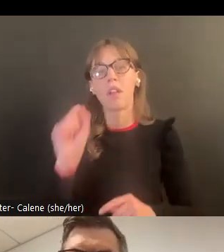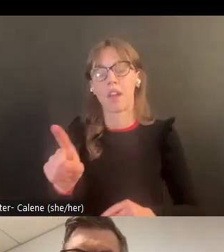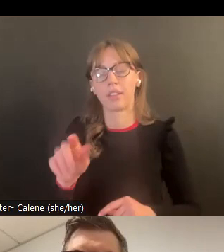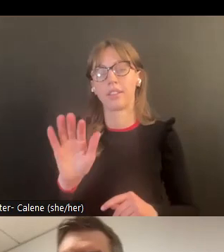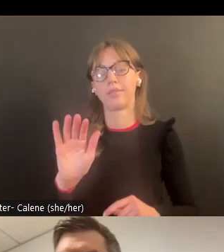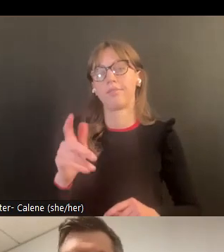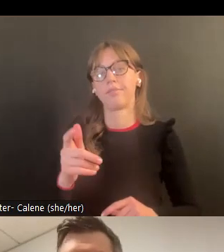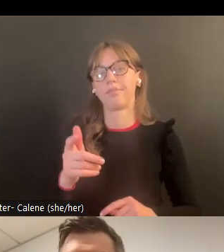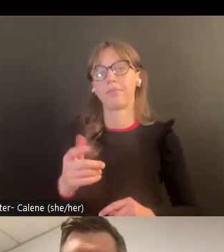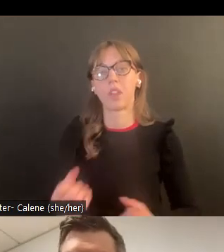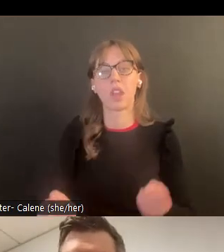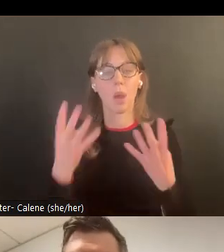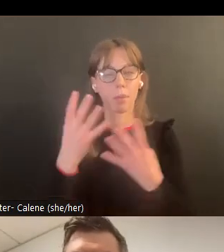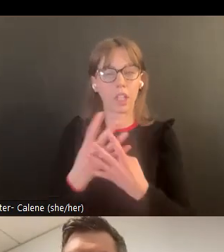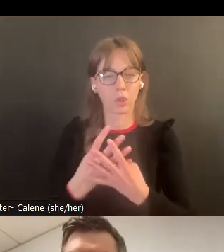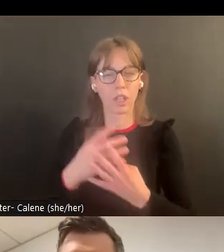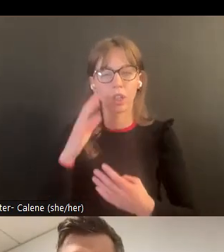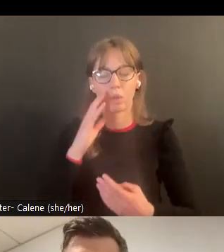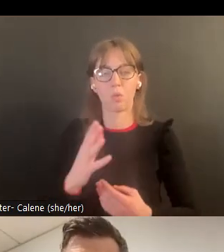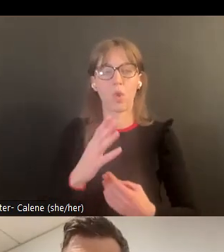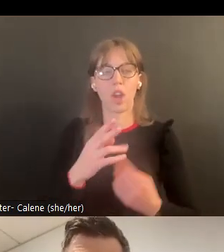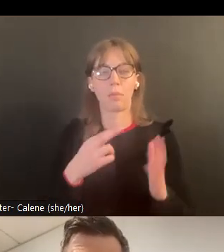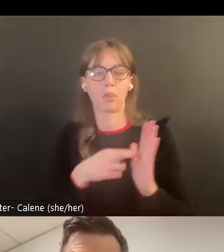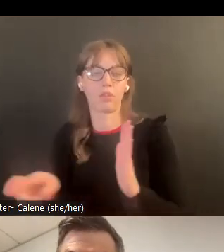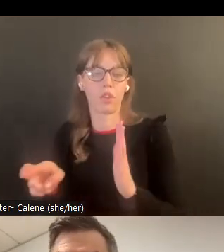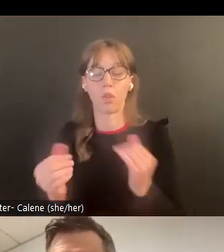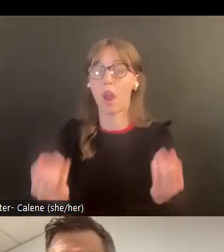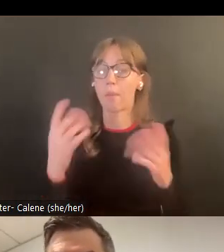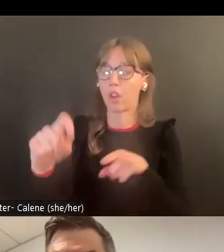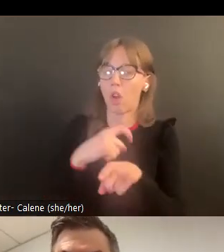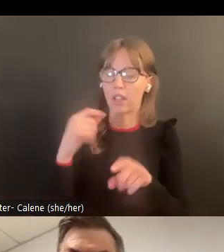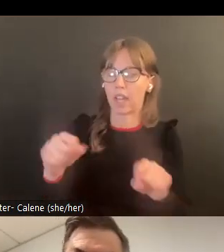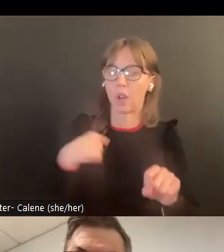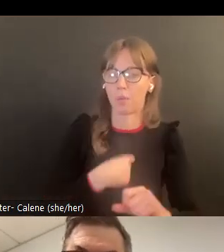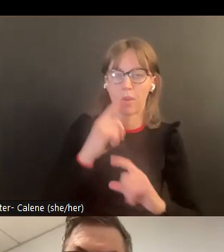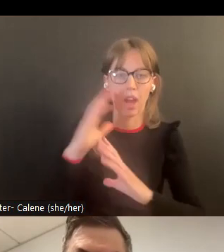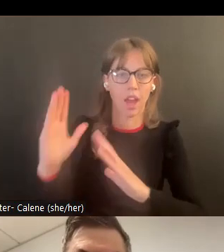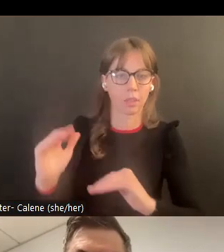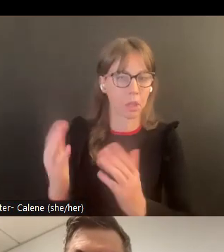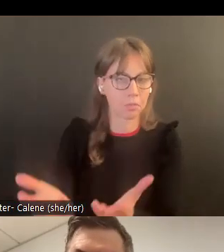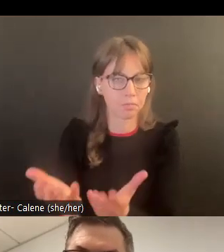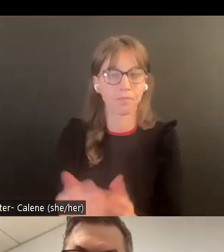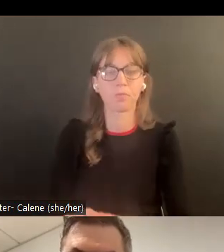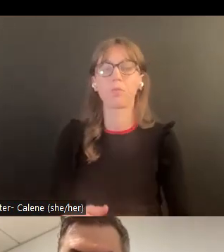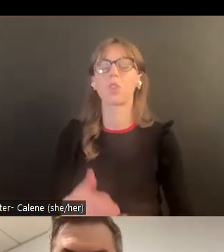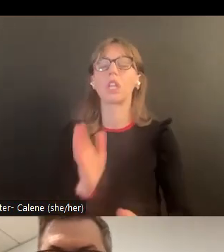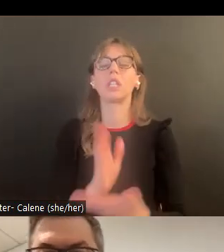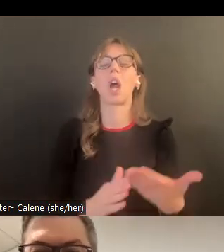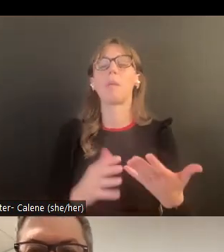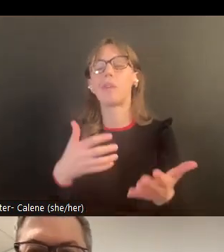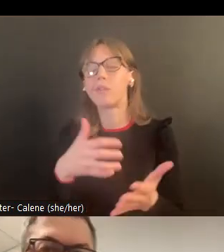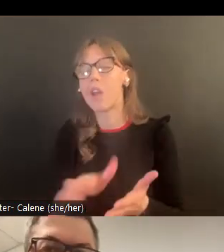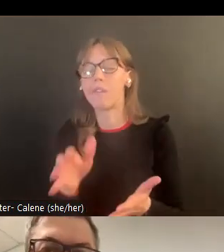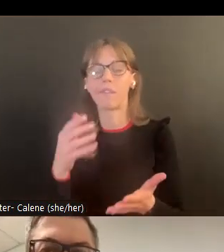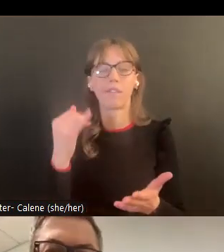parte de data muchos preguntan cuántas llamadas fueron observado y cuánto se puede